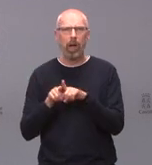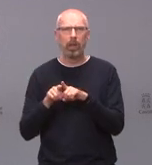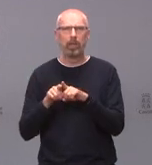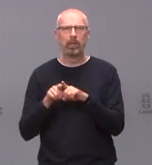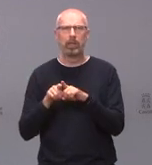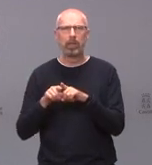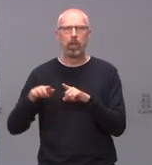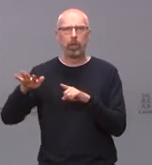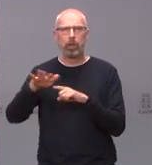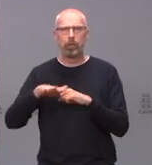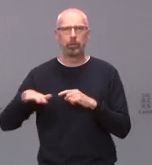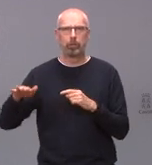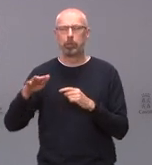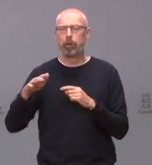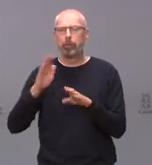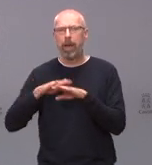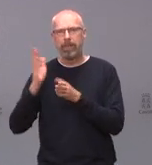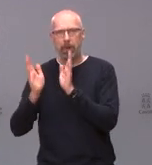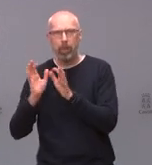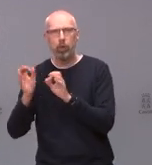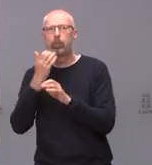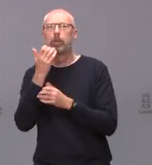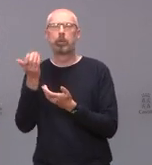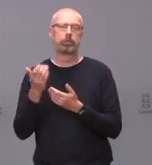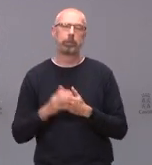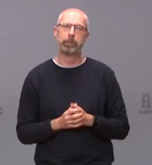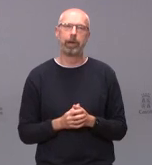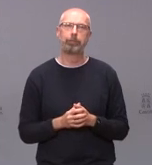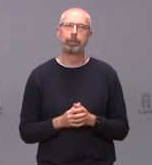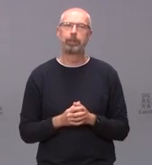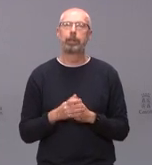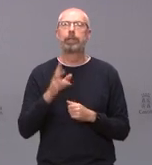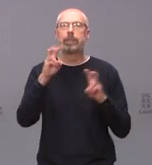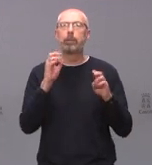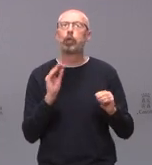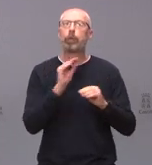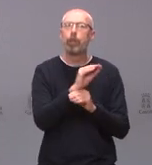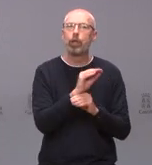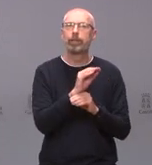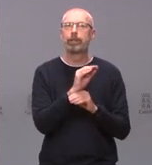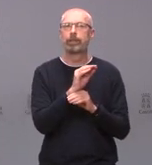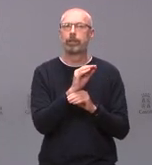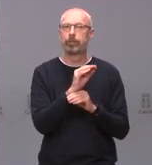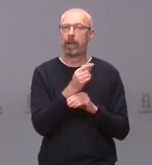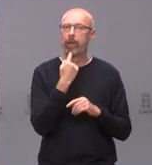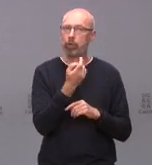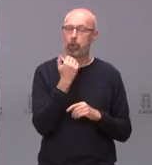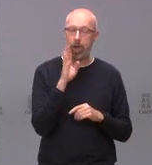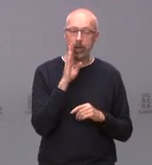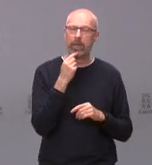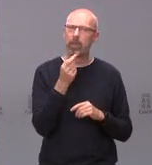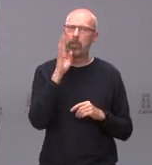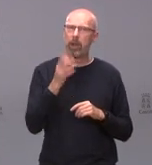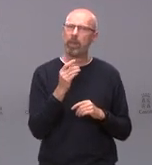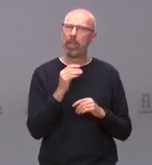sitios y qué tipo de parques va a haber y luego con las cuantías de las subvenciones que ha dicho no parece que llegue para subvencionar